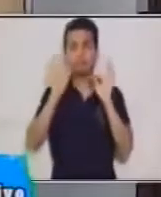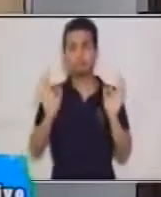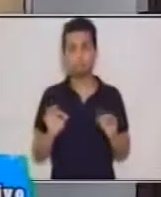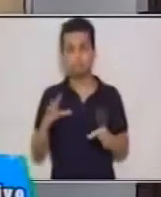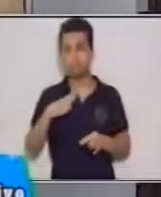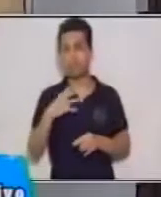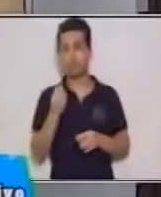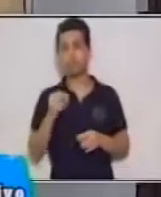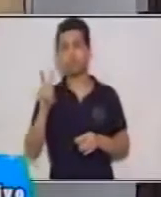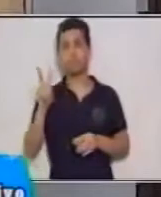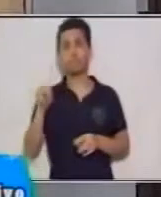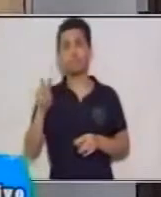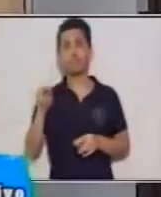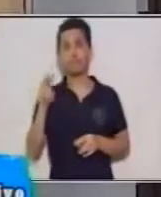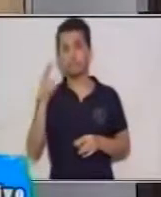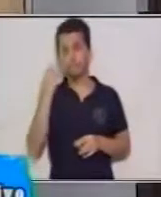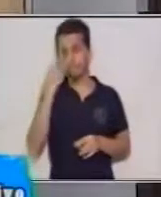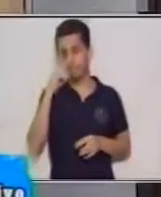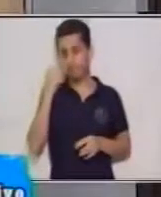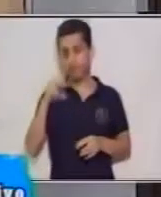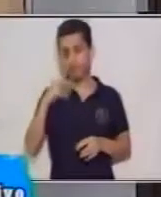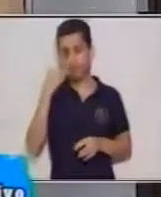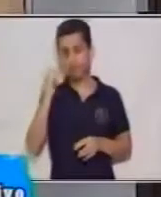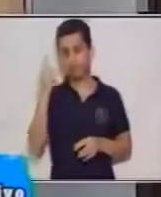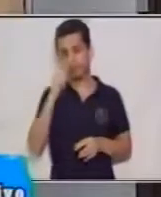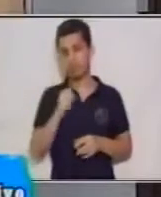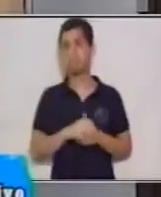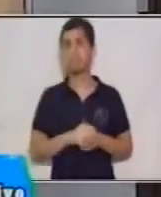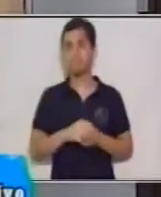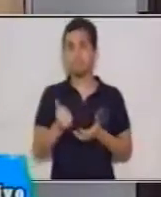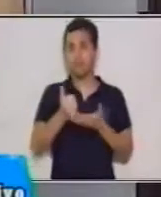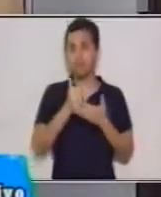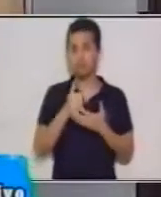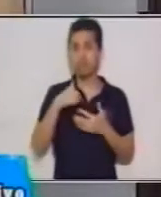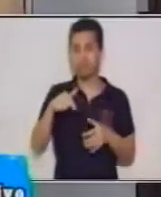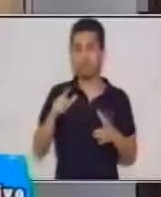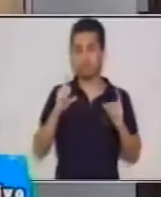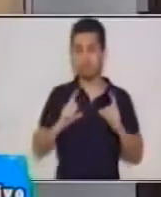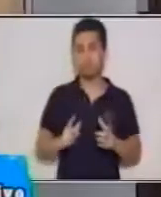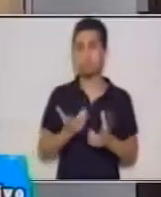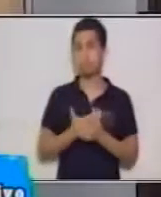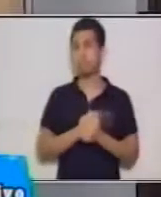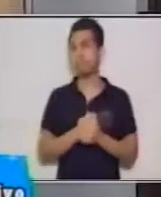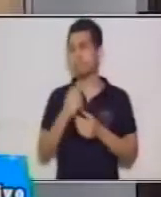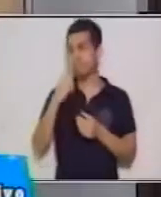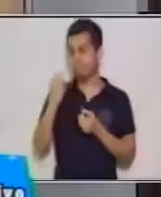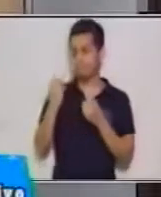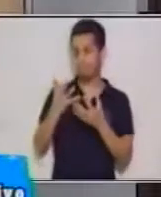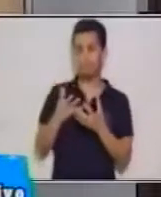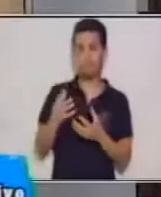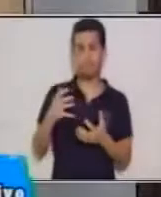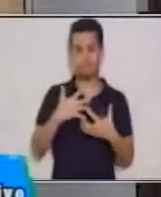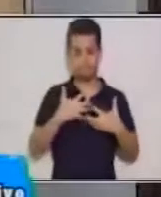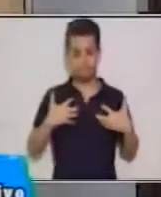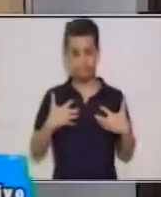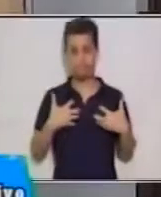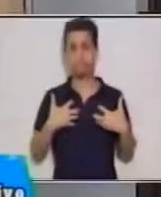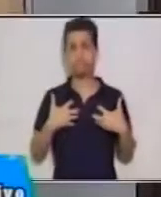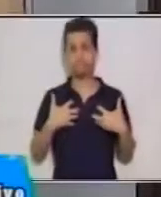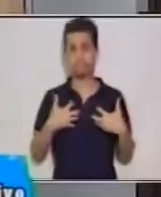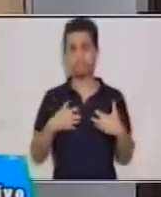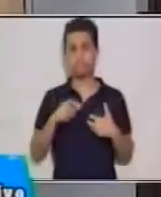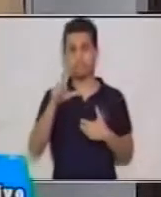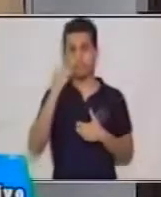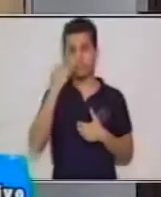y minerales que ayudan a nuestro organismo. Acá le estoy dando un lenguaje científico, no es un